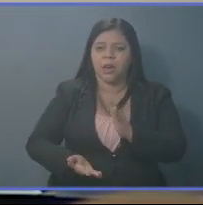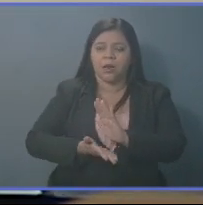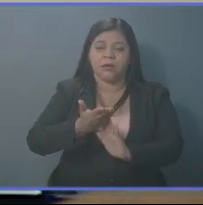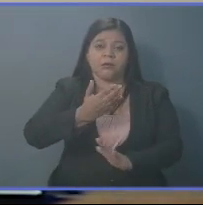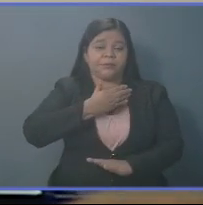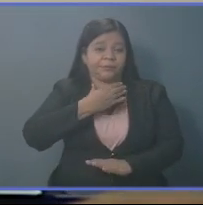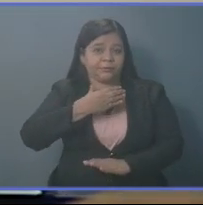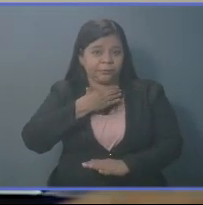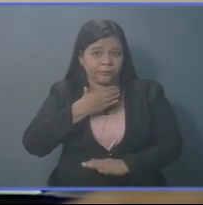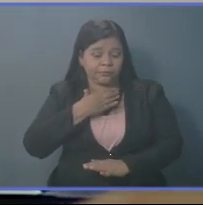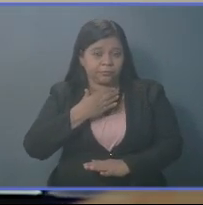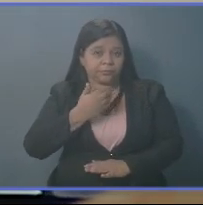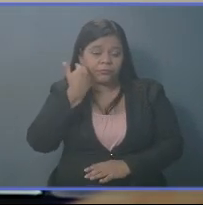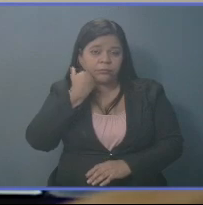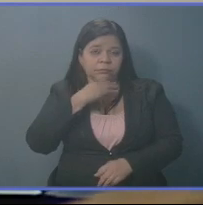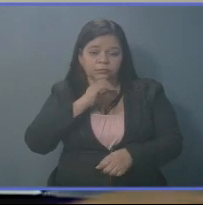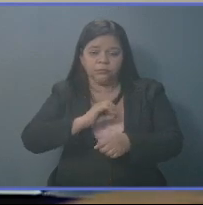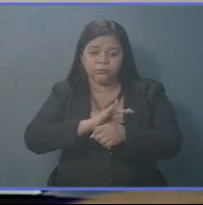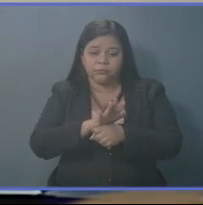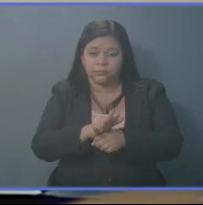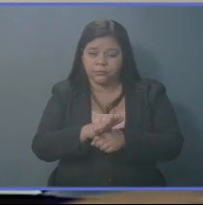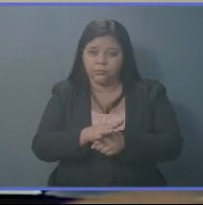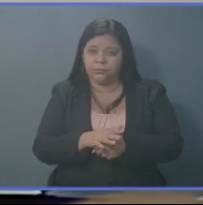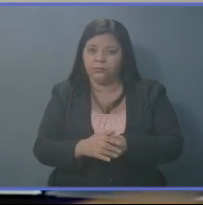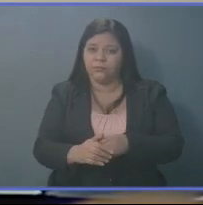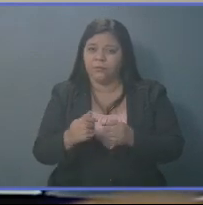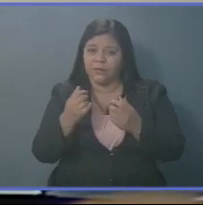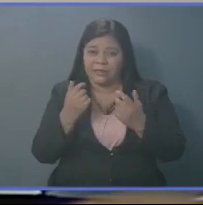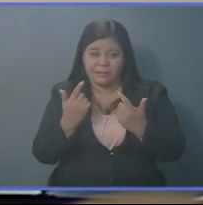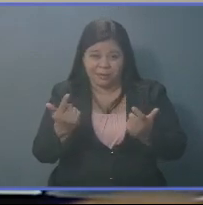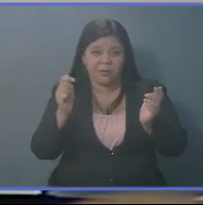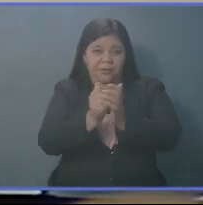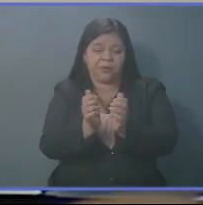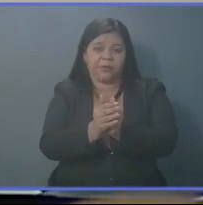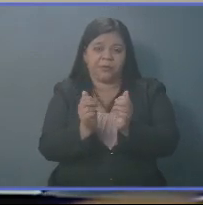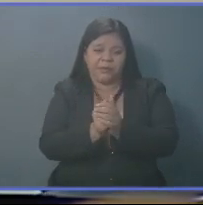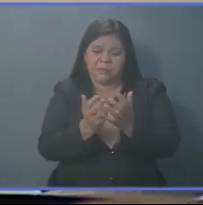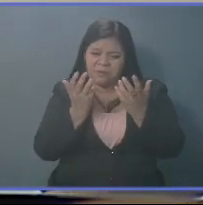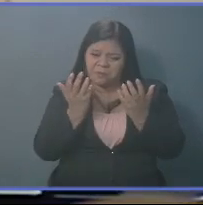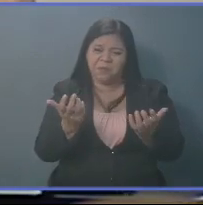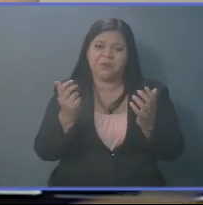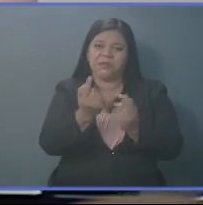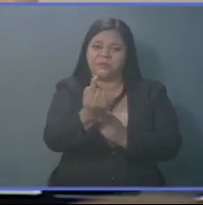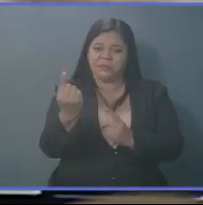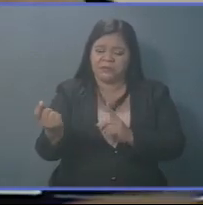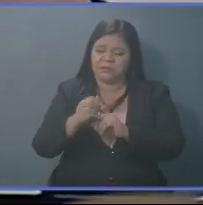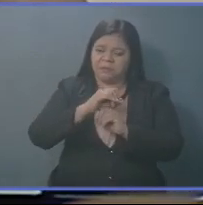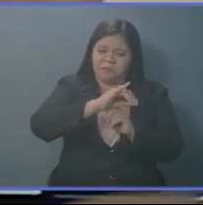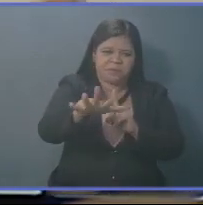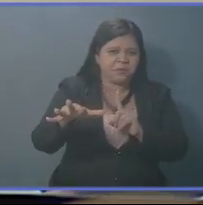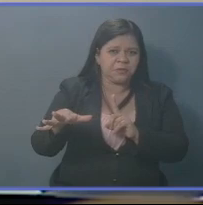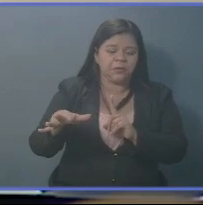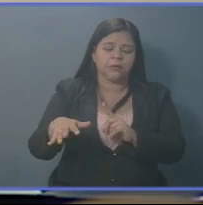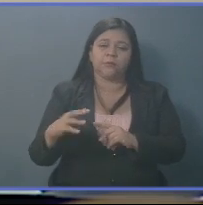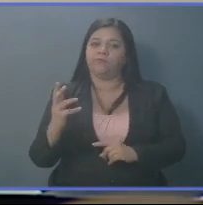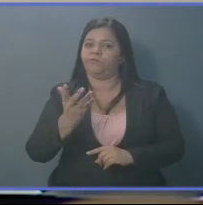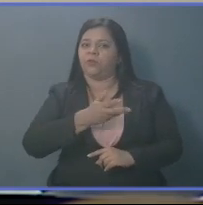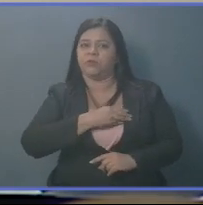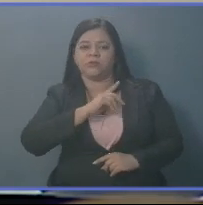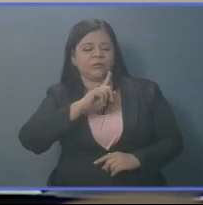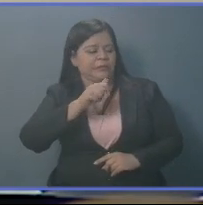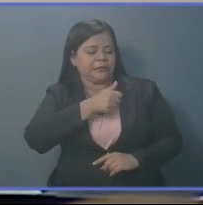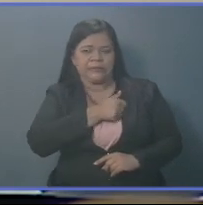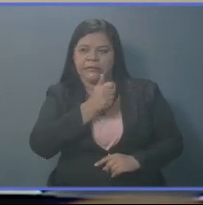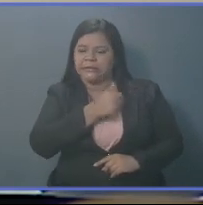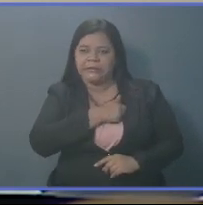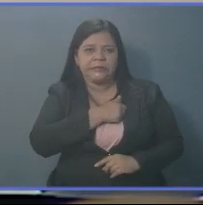la pandemia del COVID-19, la parte más contagiosa. Y seríamos irresponsables es si